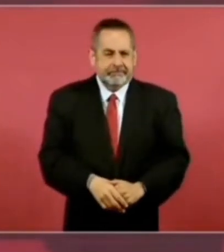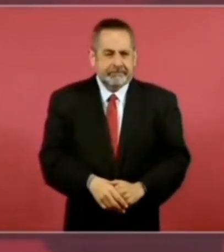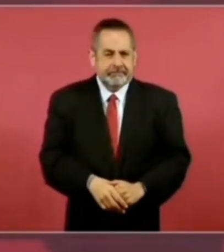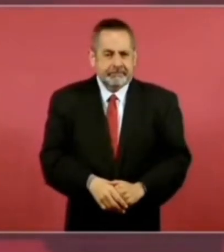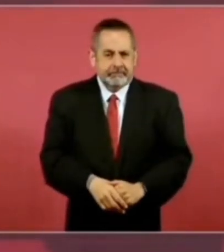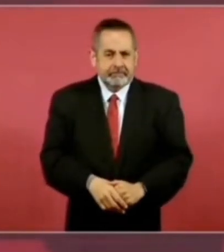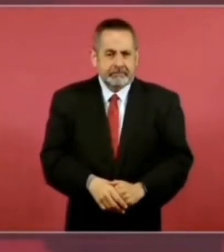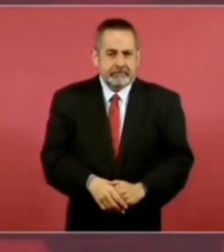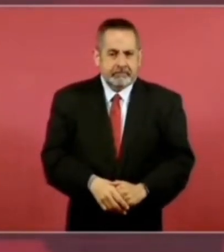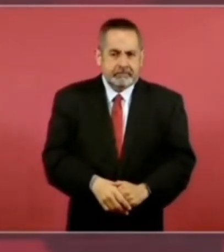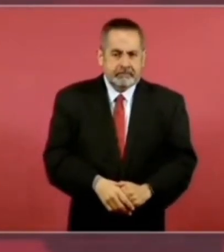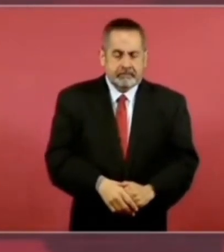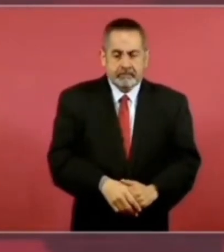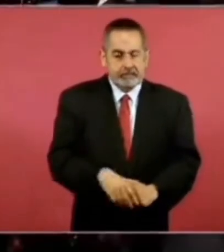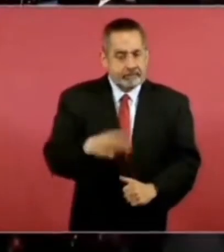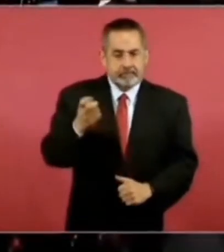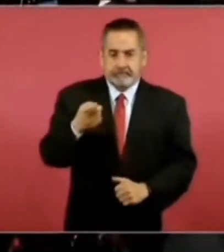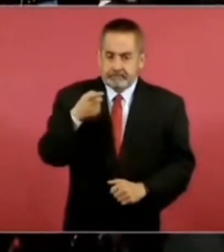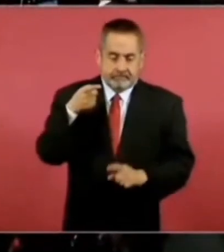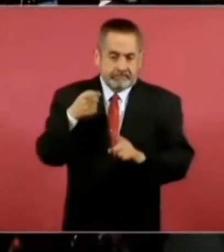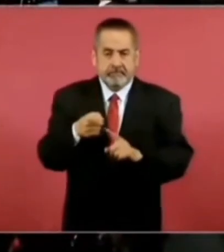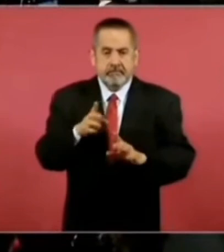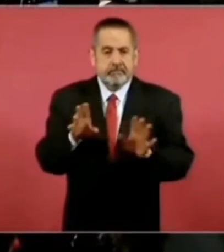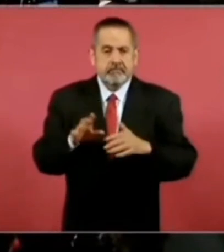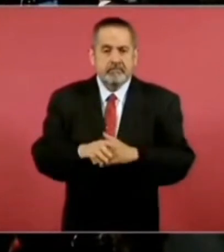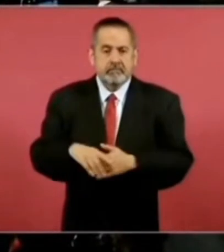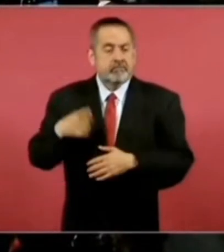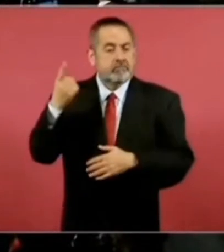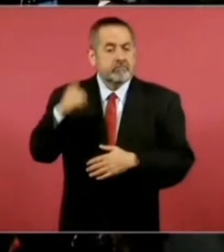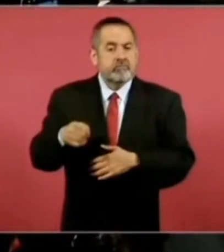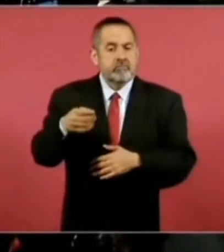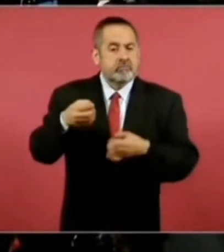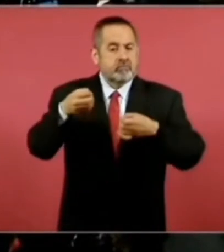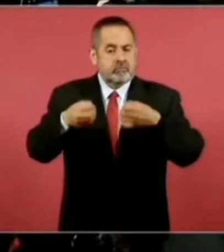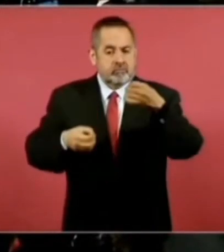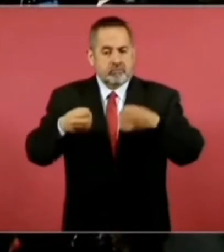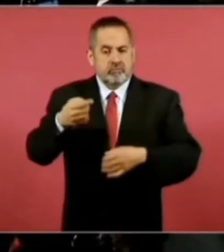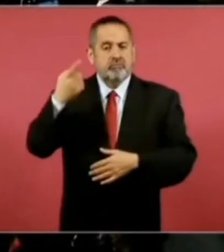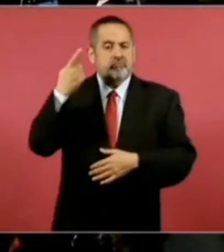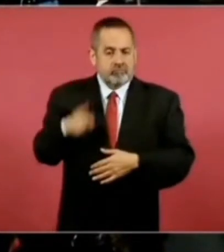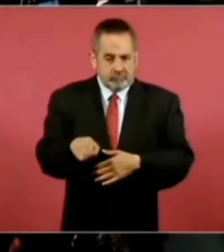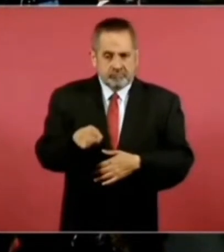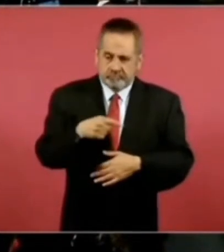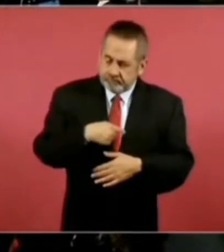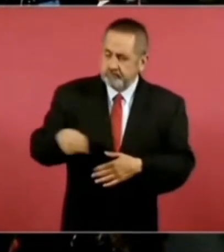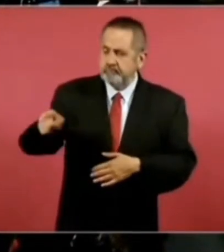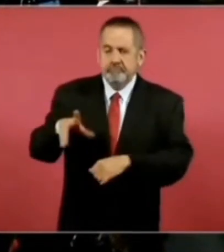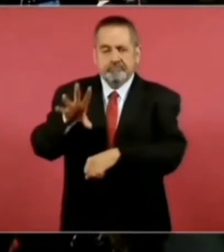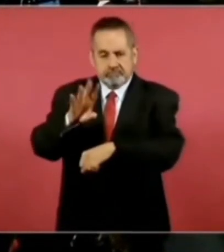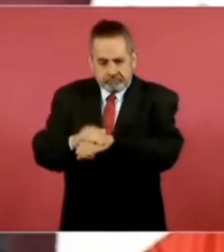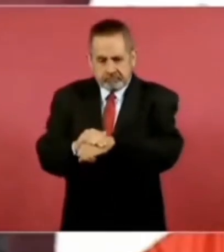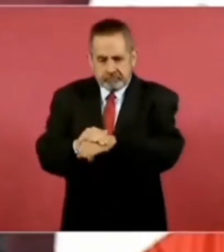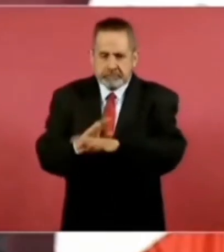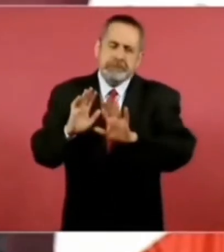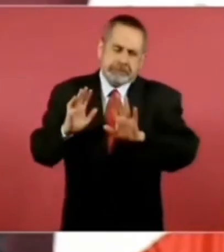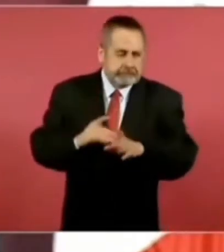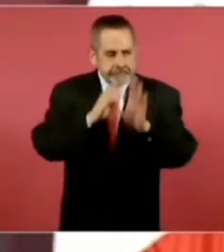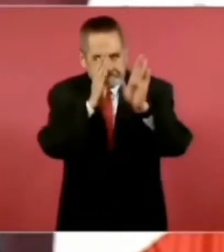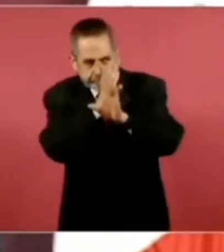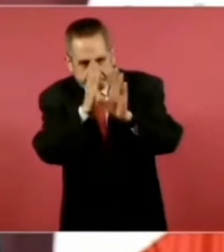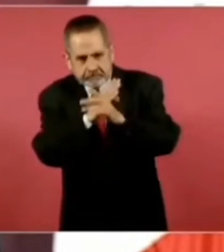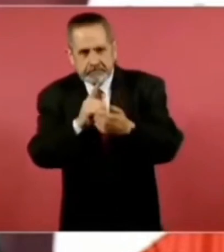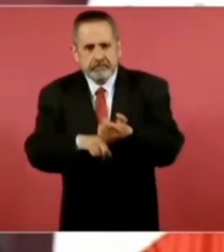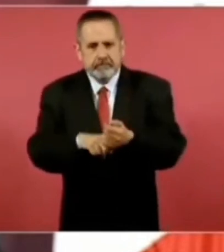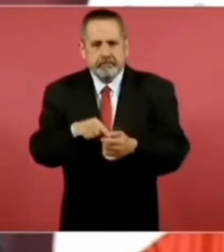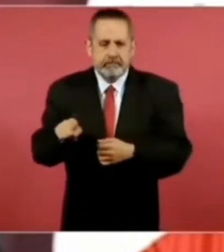No, es que así tiene que ser, sólo por orden de un juez, de conformidad con la ley, pero